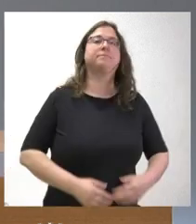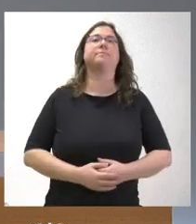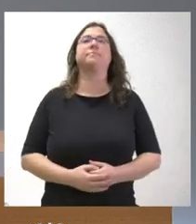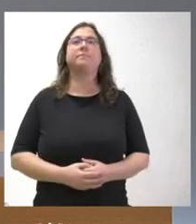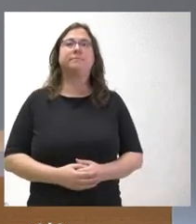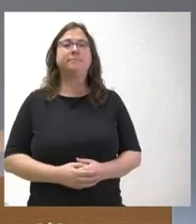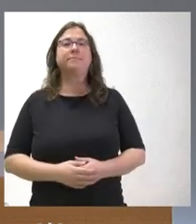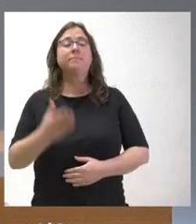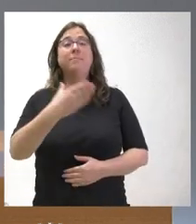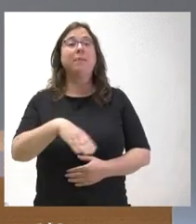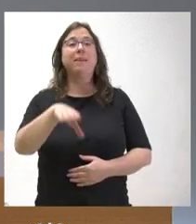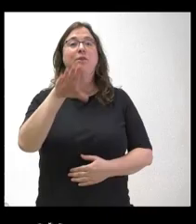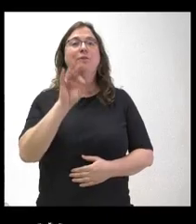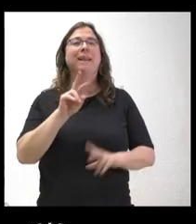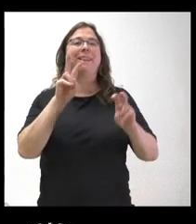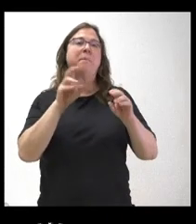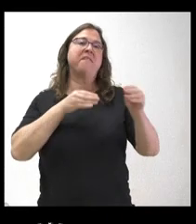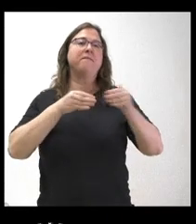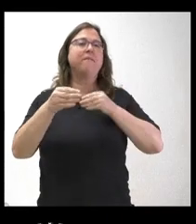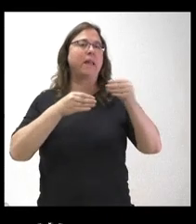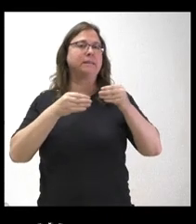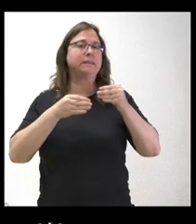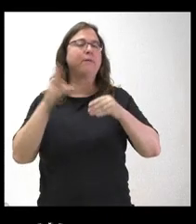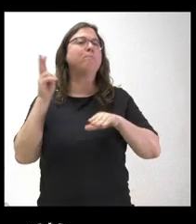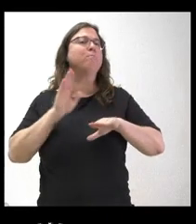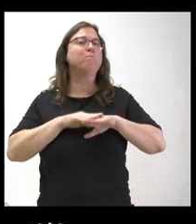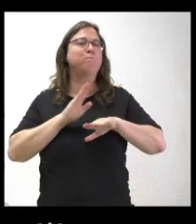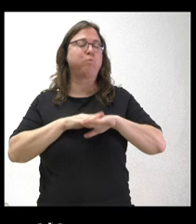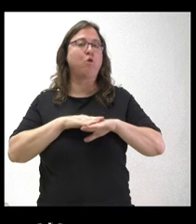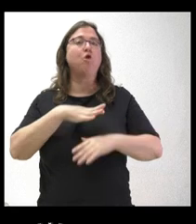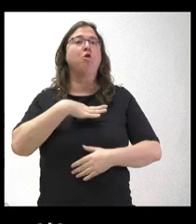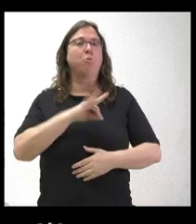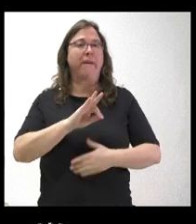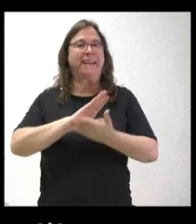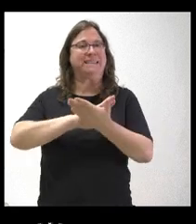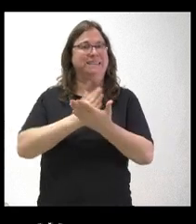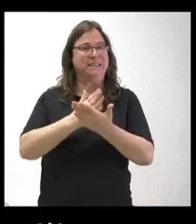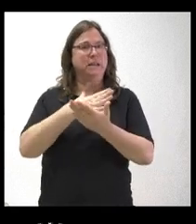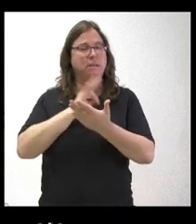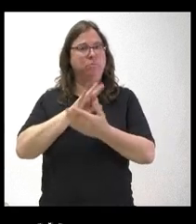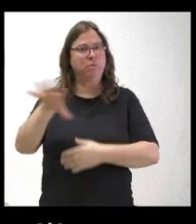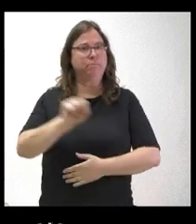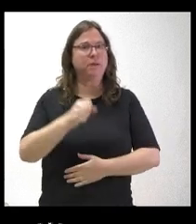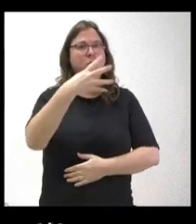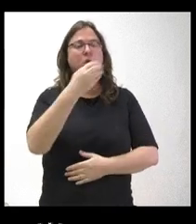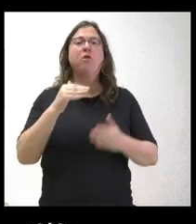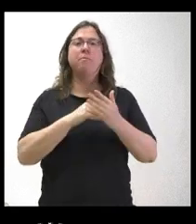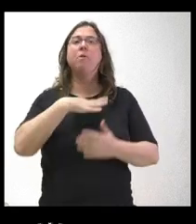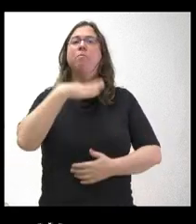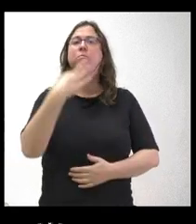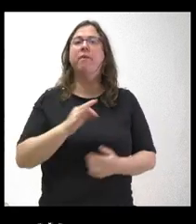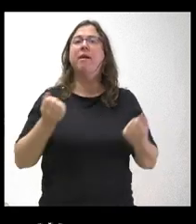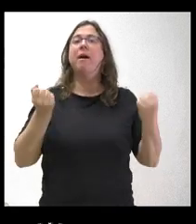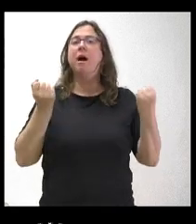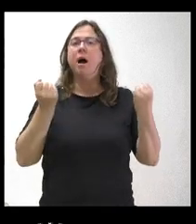Entiendo que la flexibilización responde a que el SERLA pueda acceder a estos 400.000 euros pese a no haber